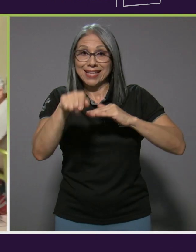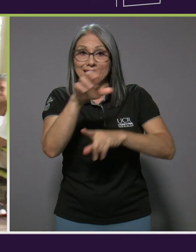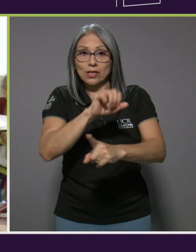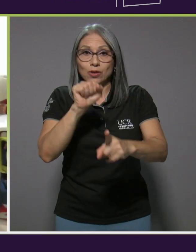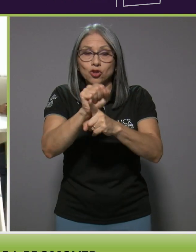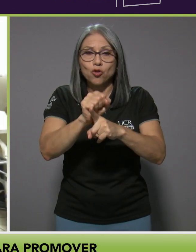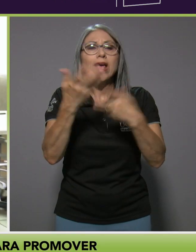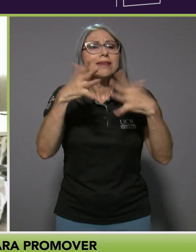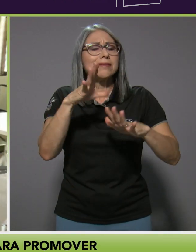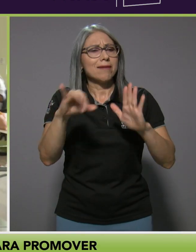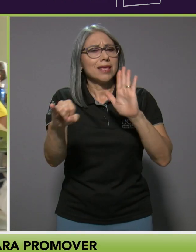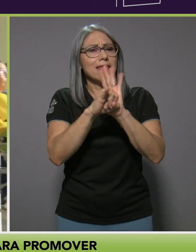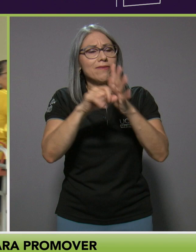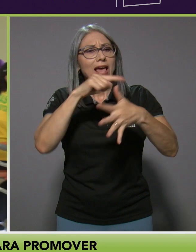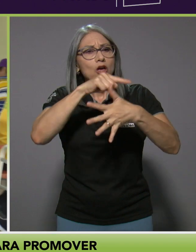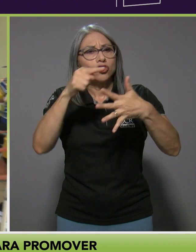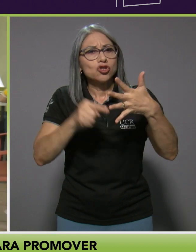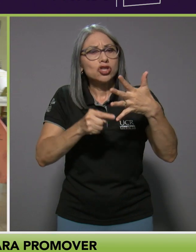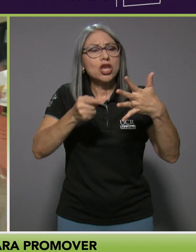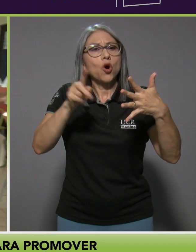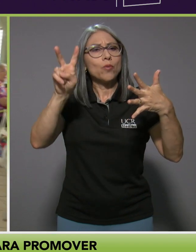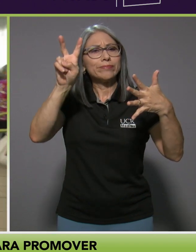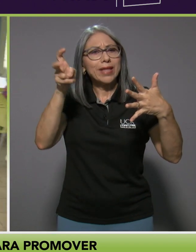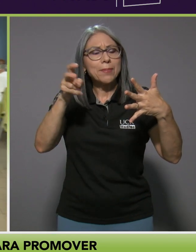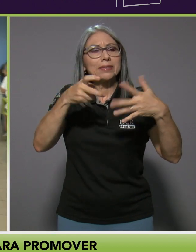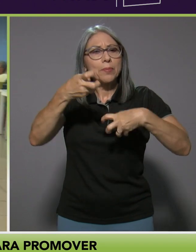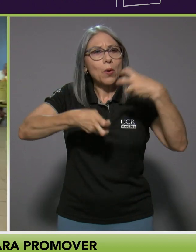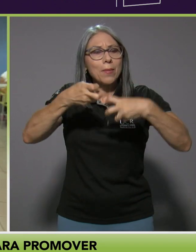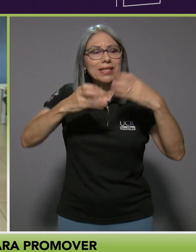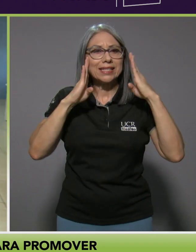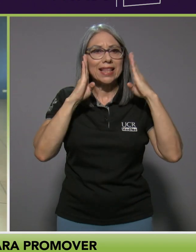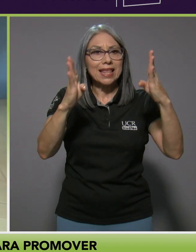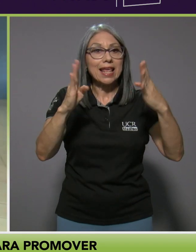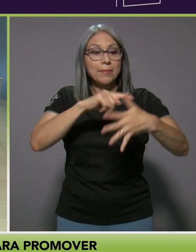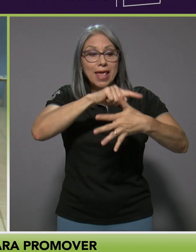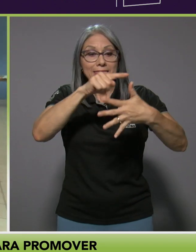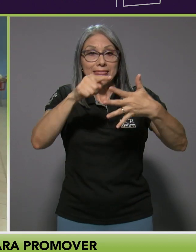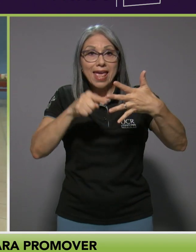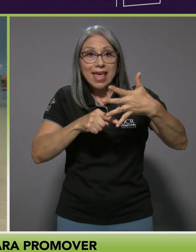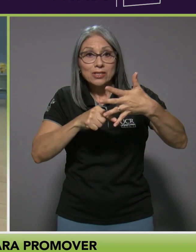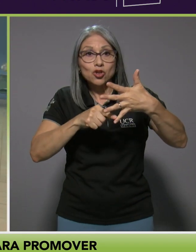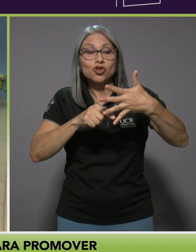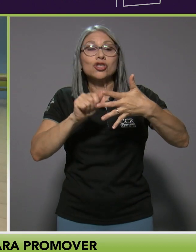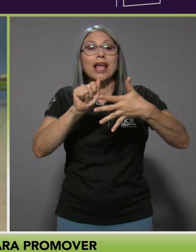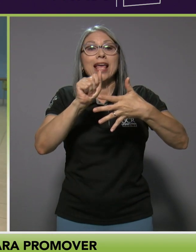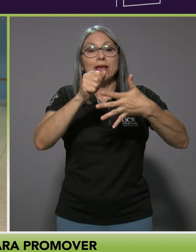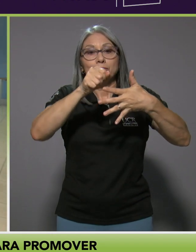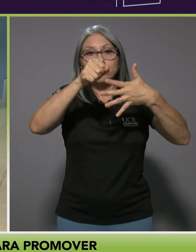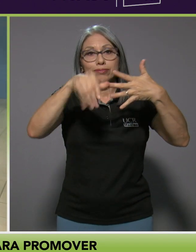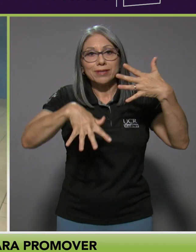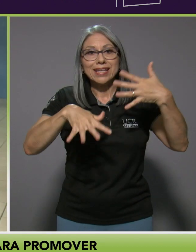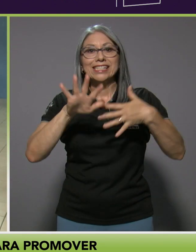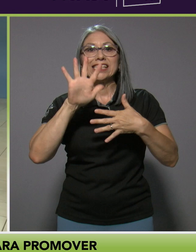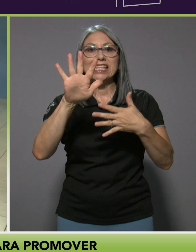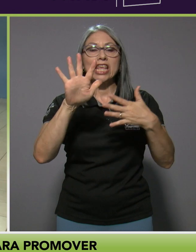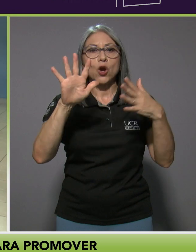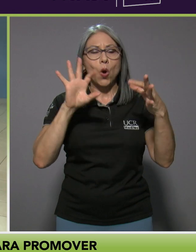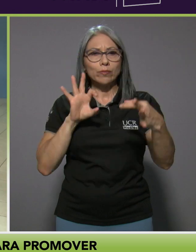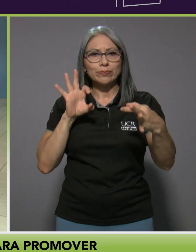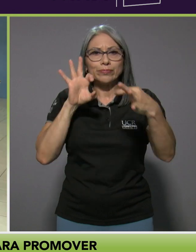cinco núcleos problemáticos a atender. De estos núcleos se desprenden cinco ejes de acción de esta política.